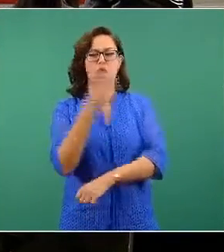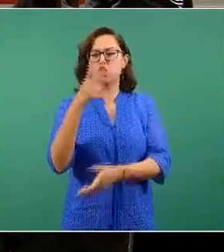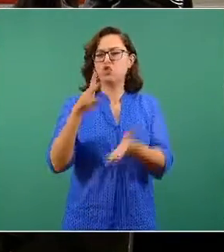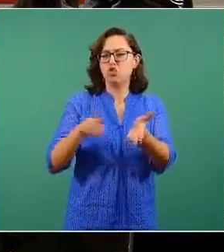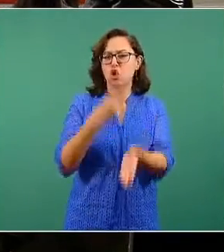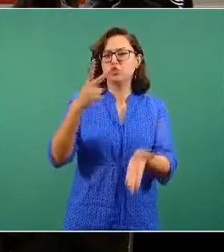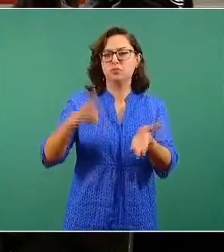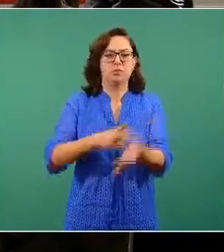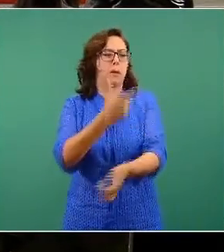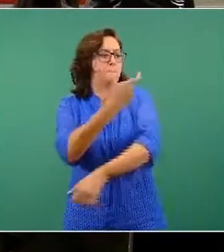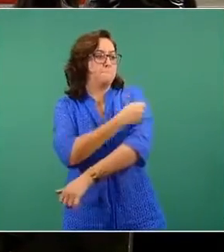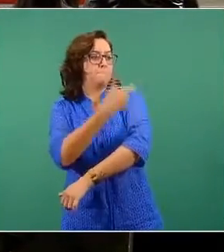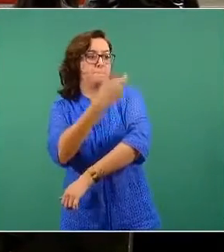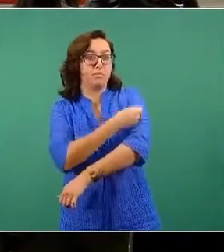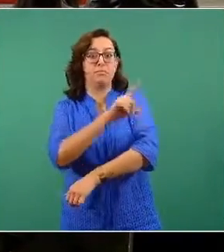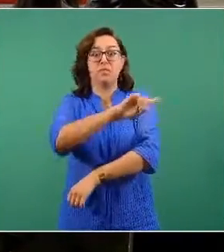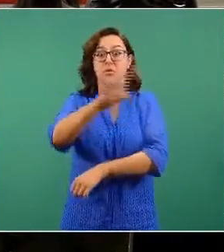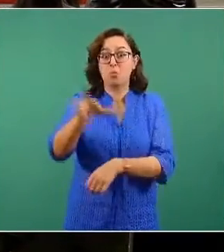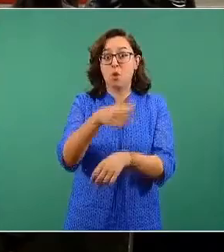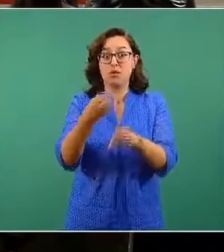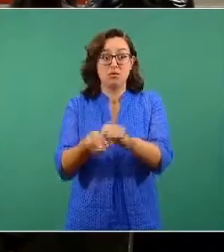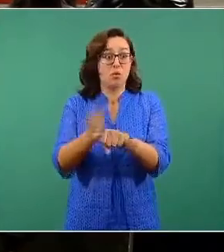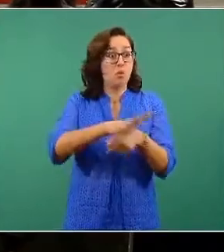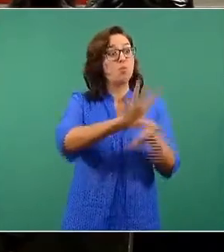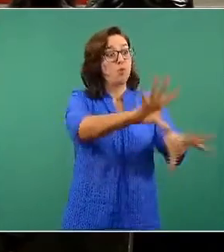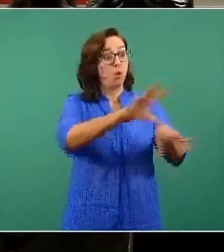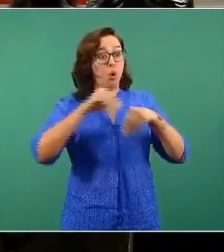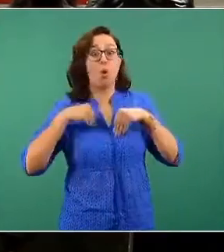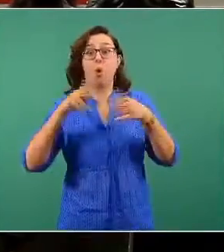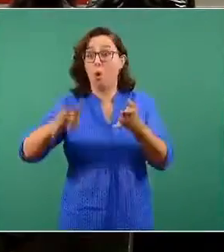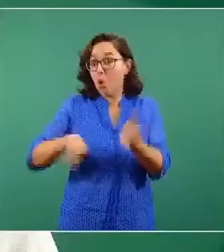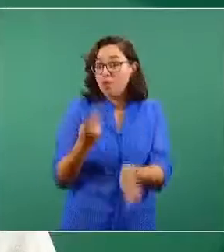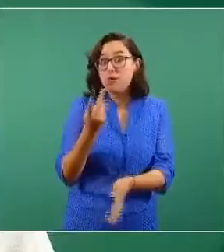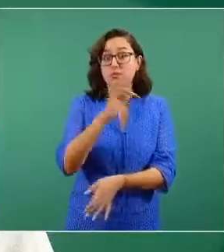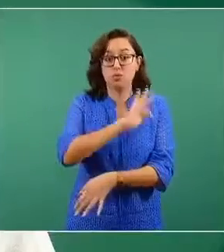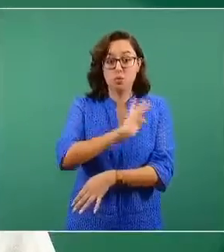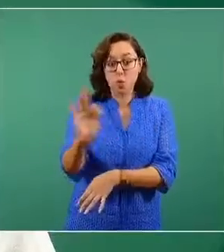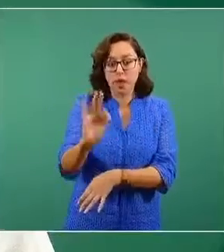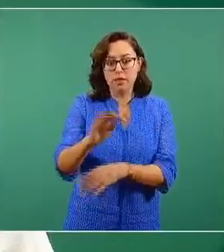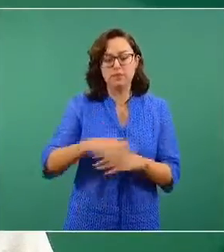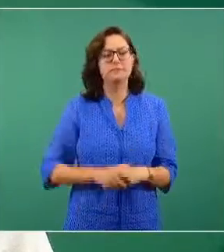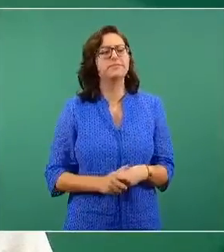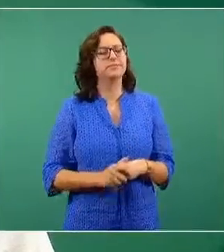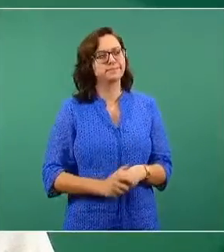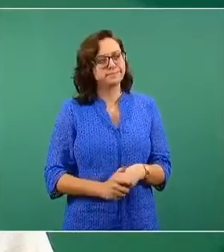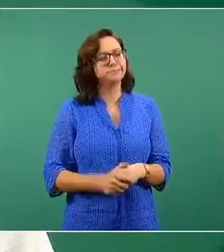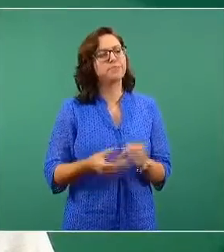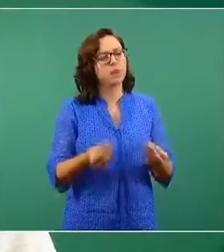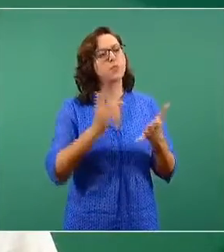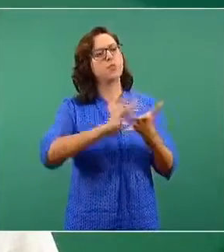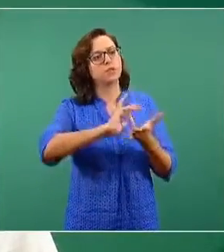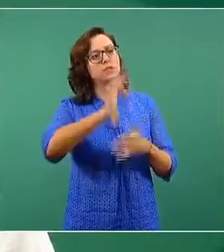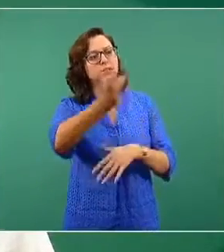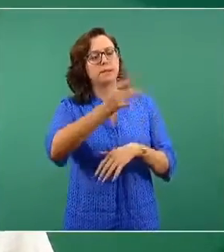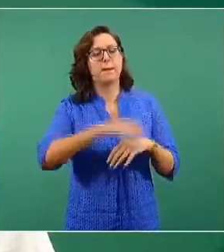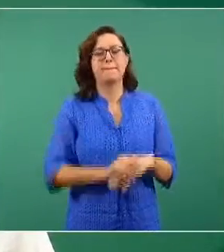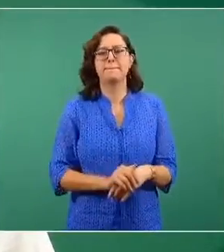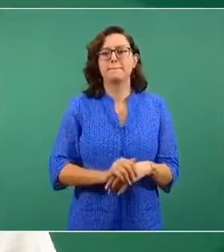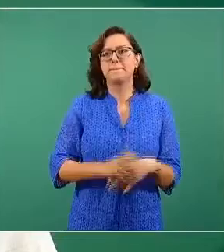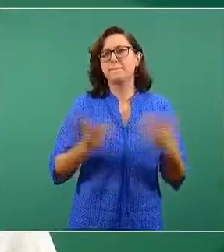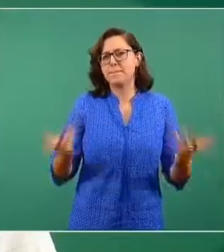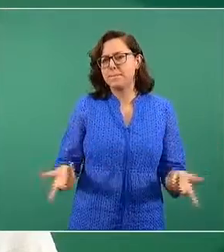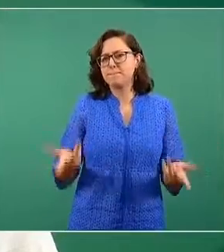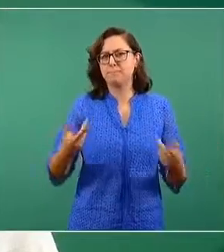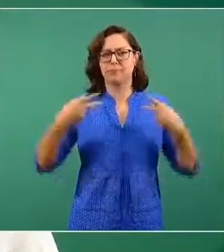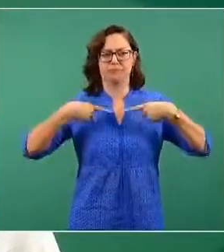Gracias, señor Montejo. ¿Se puede o no una persona contagiar de COVID-19 por el virus o